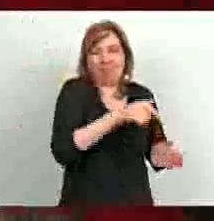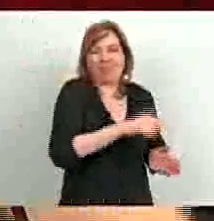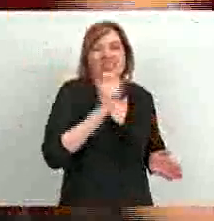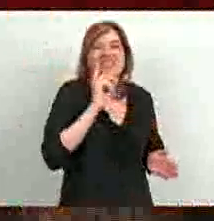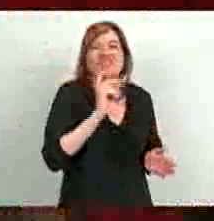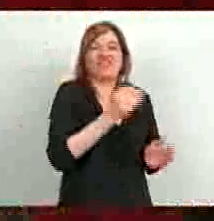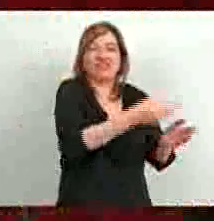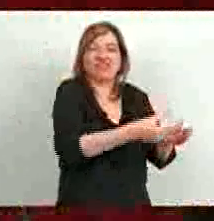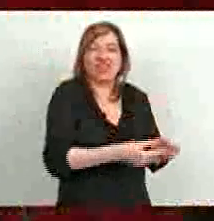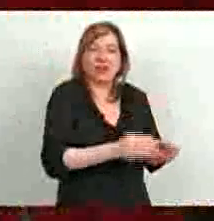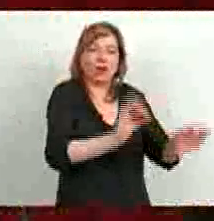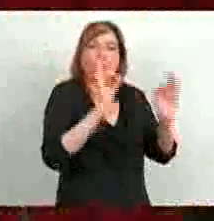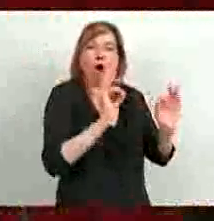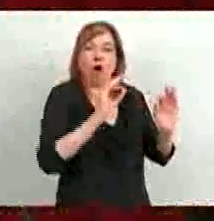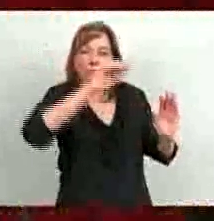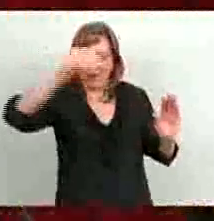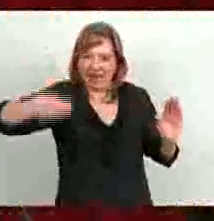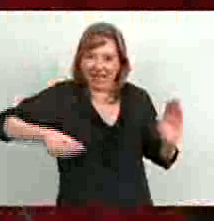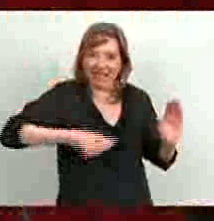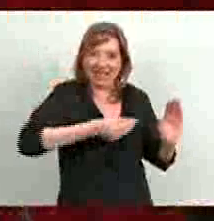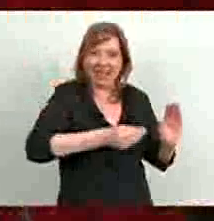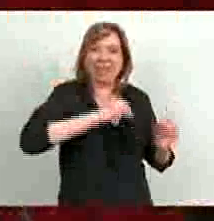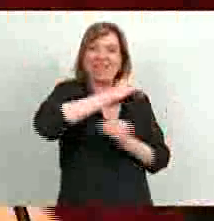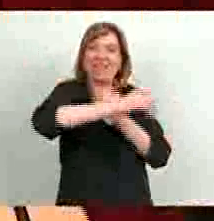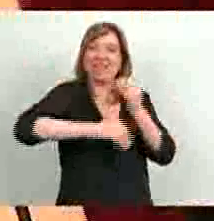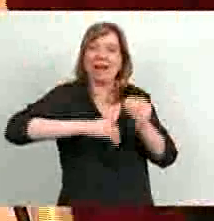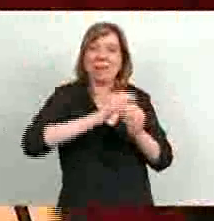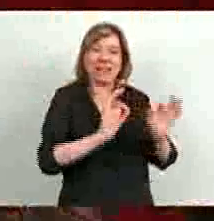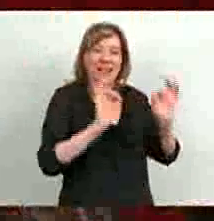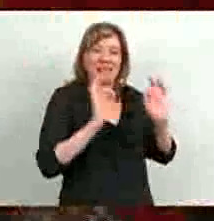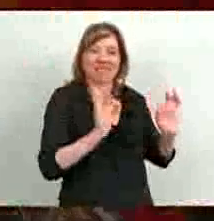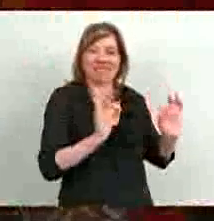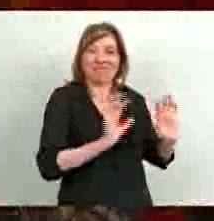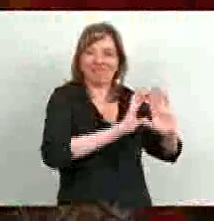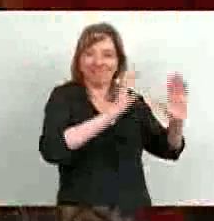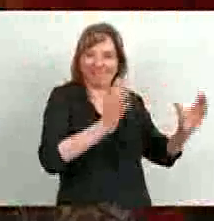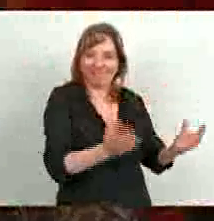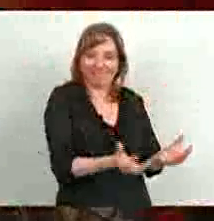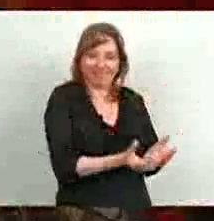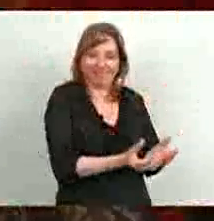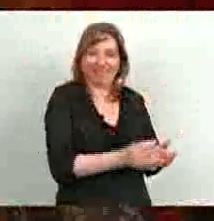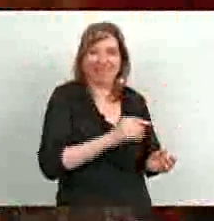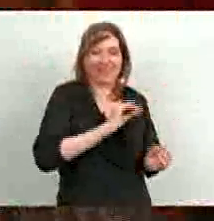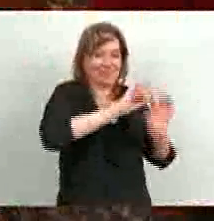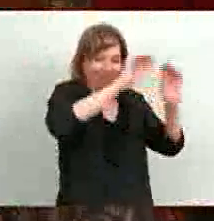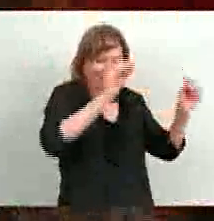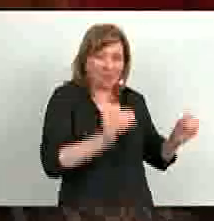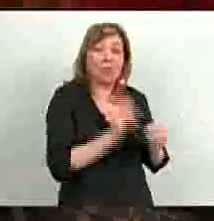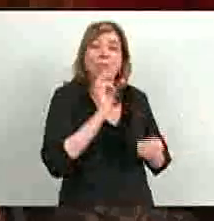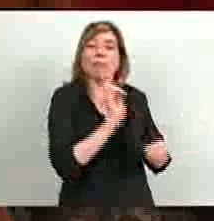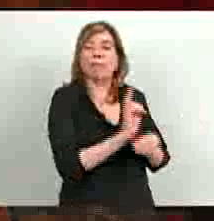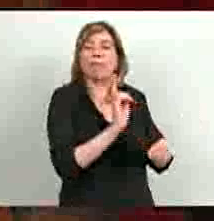y completara el círculo de la familia, porque en realidad lo que estamos haciendo es completar y